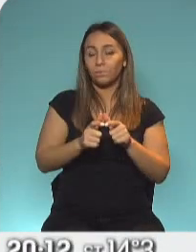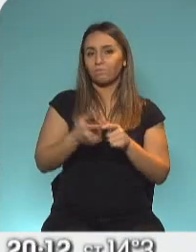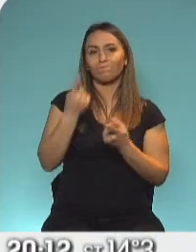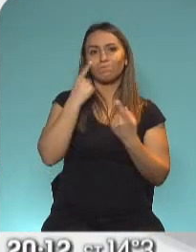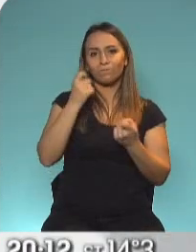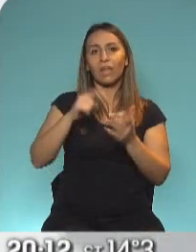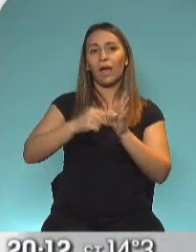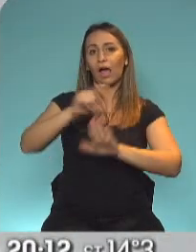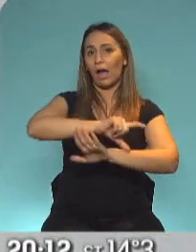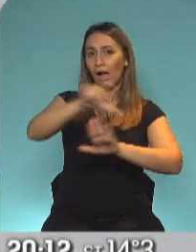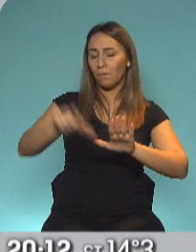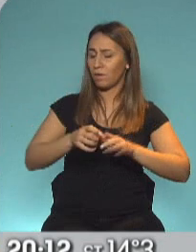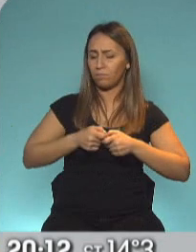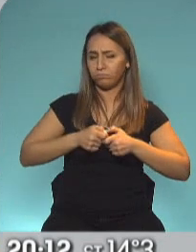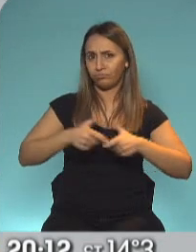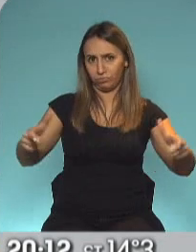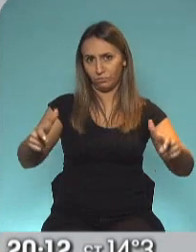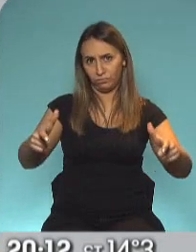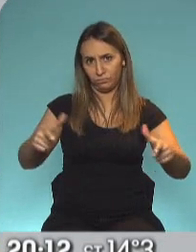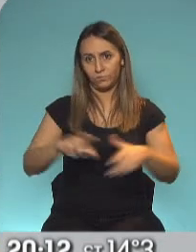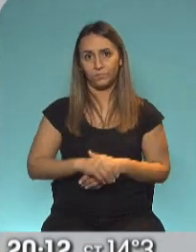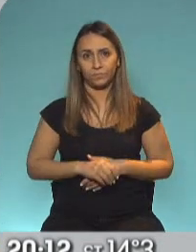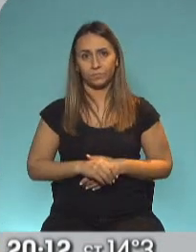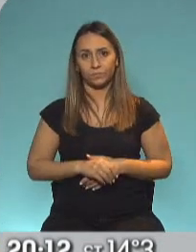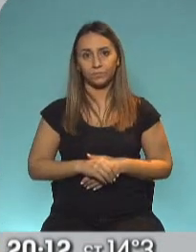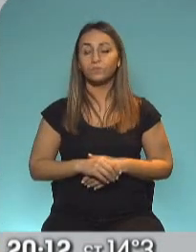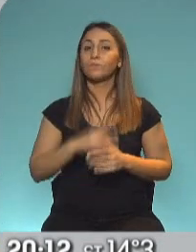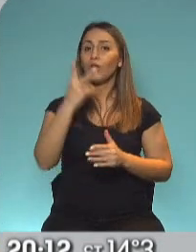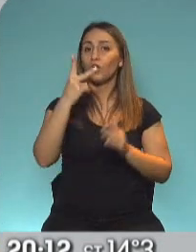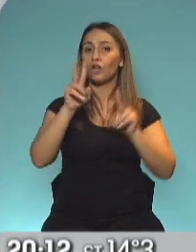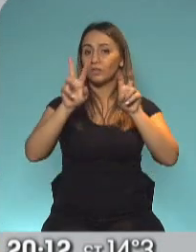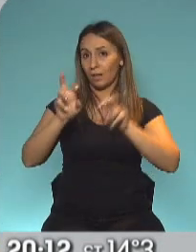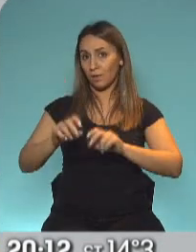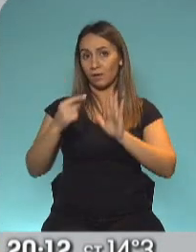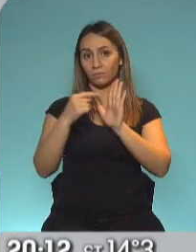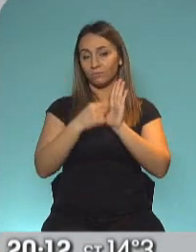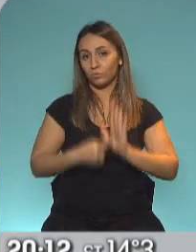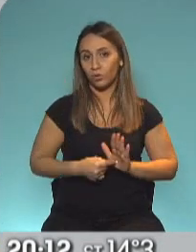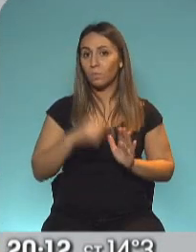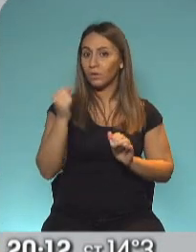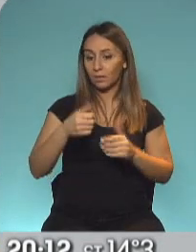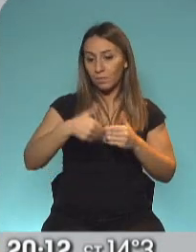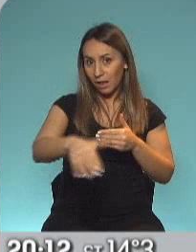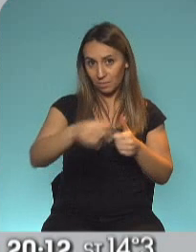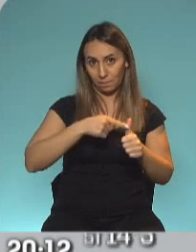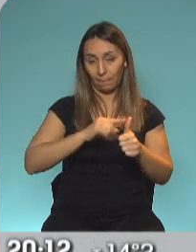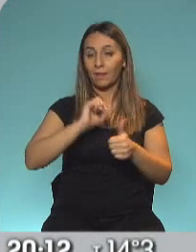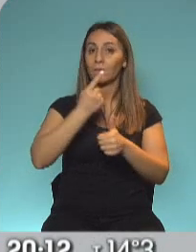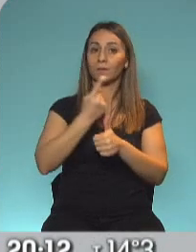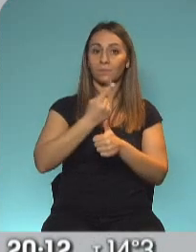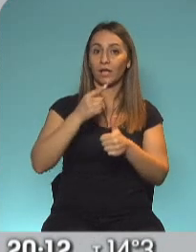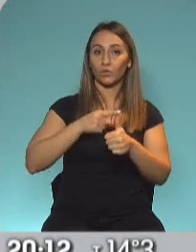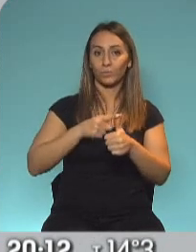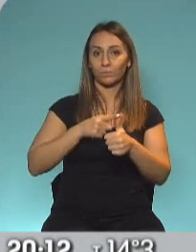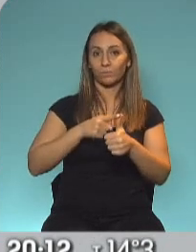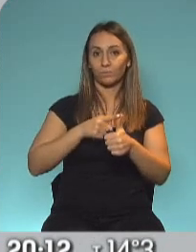AMBA aumentan exponencialmente. Dos temas importantes a futuro, para los próximos días. El primero, ¿qué